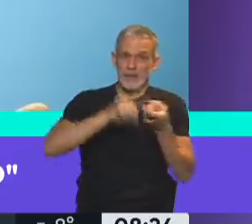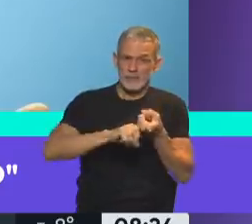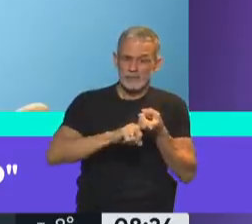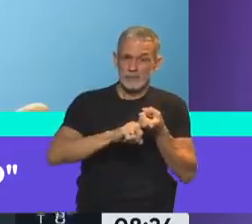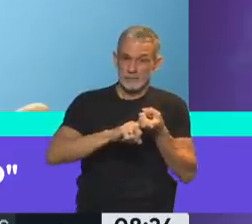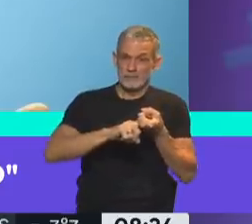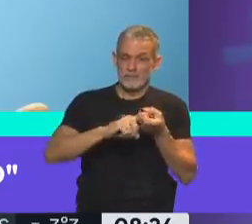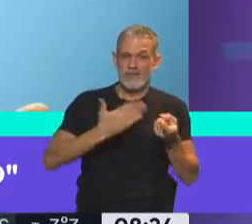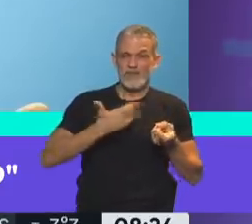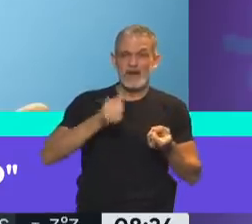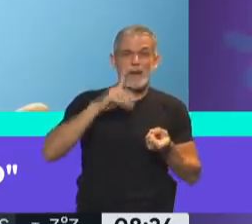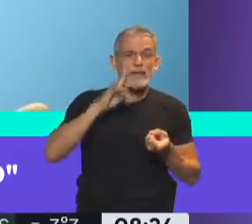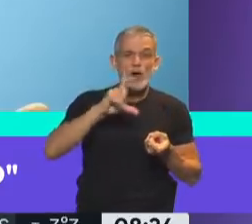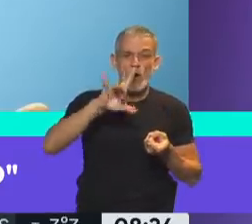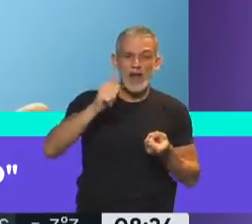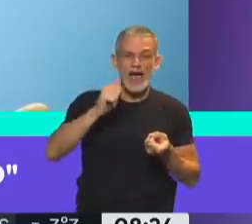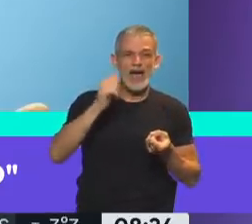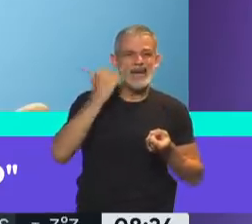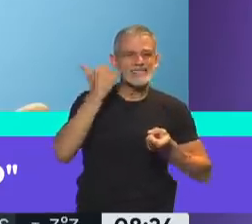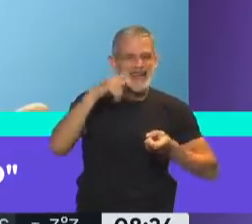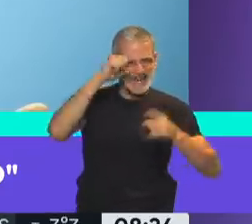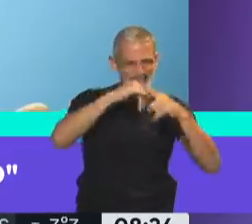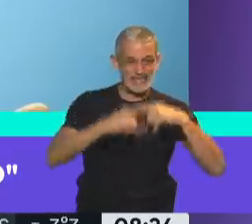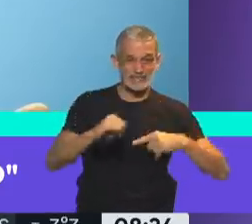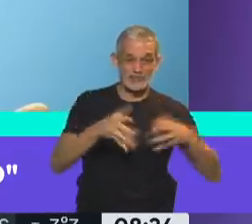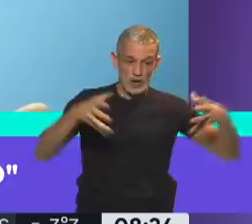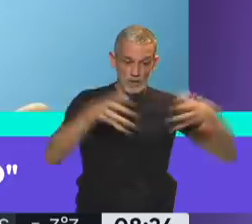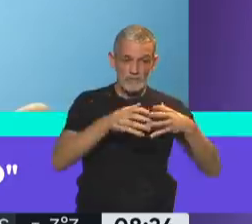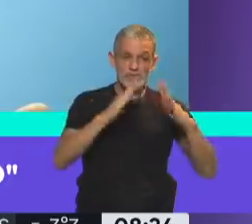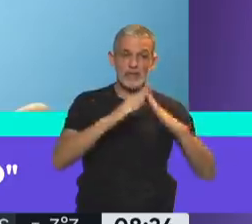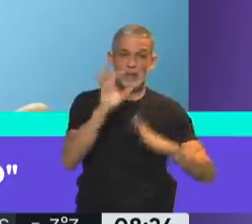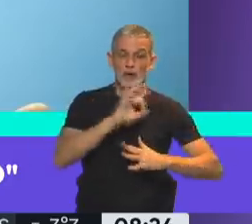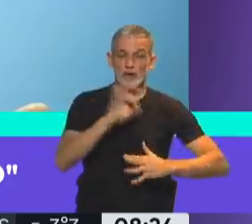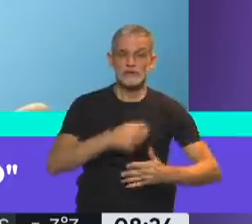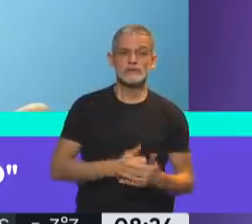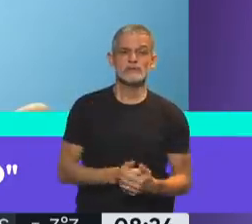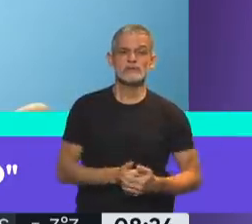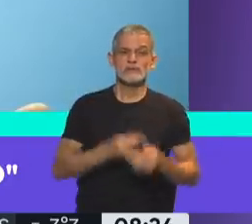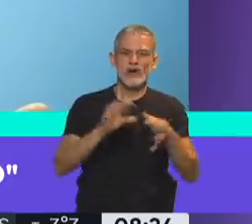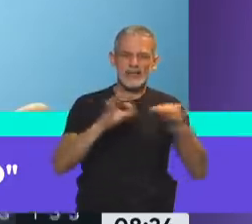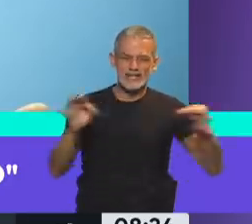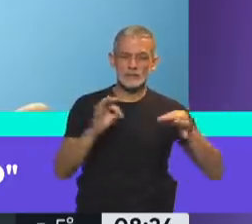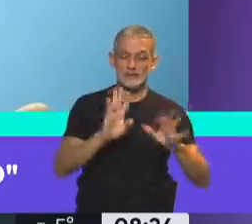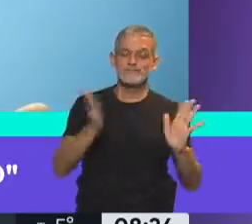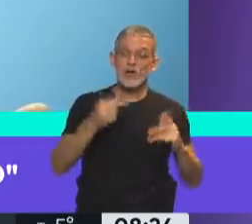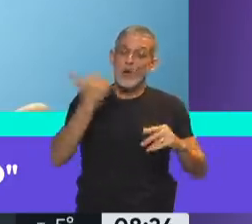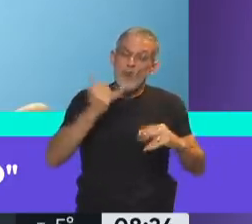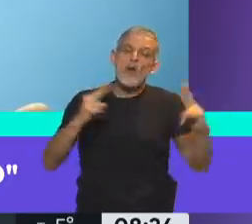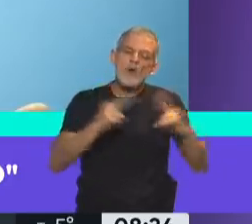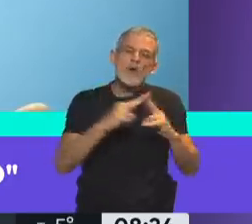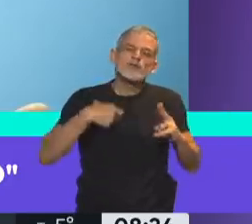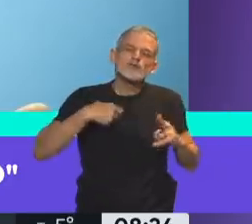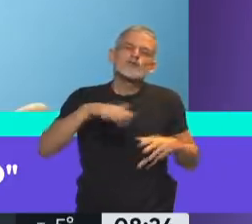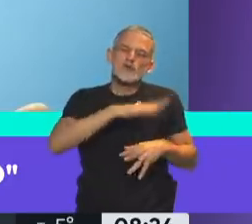primera dama, Fabiola Yáñez, y un grupo de personas en la quinta presidencial de Olivos. El textual es, hubo un encuentro social